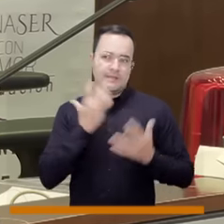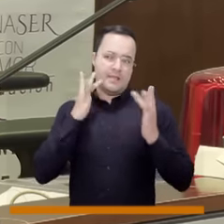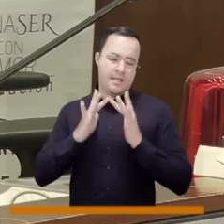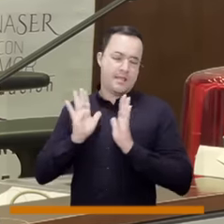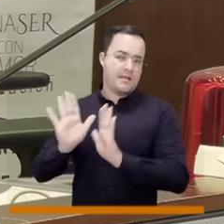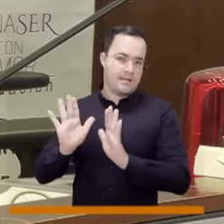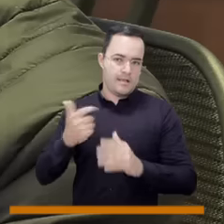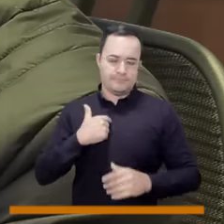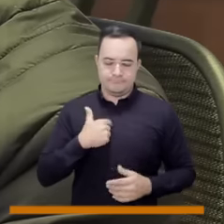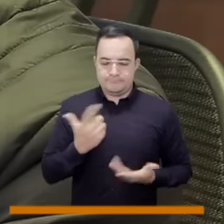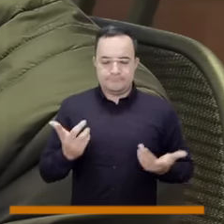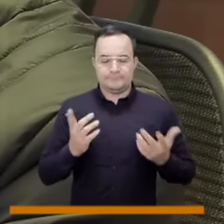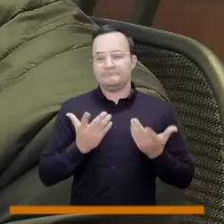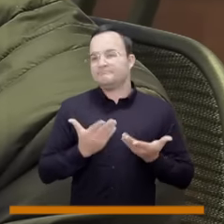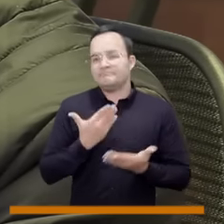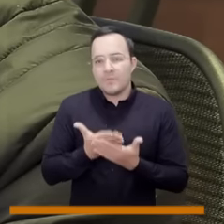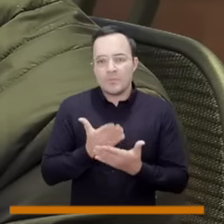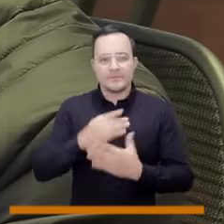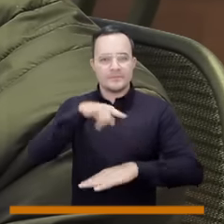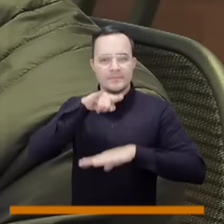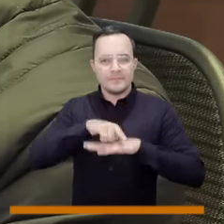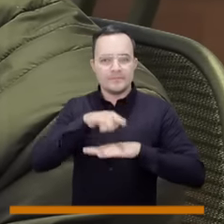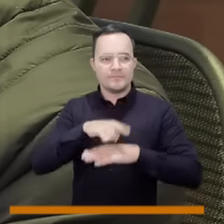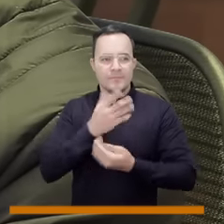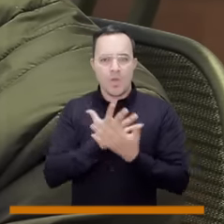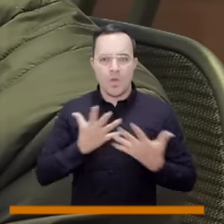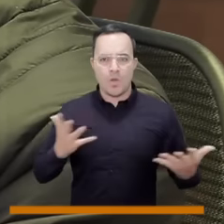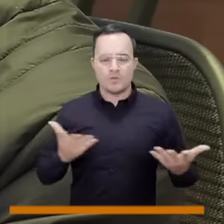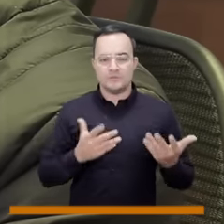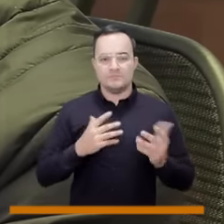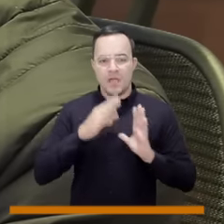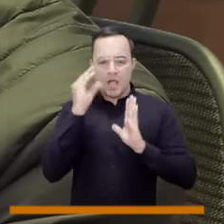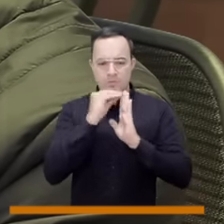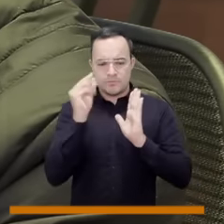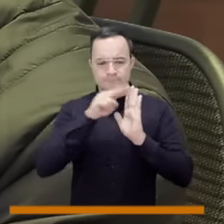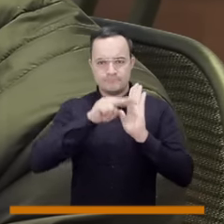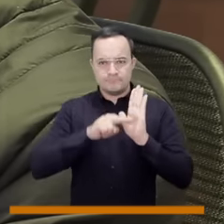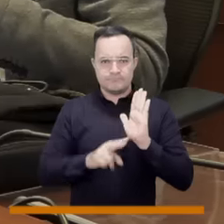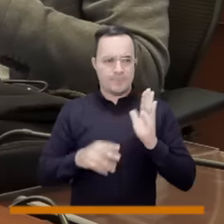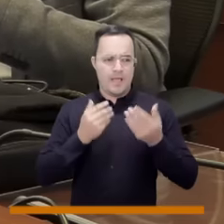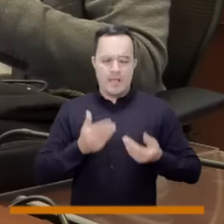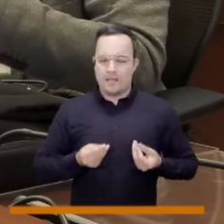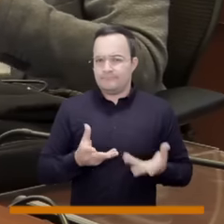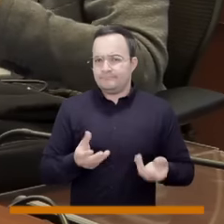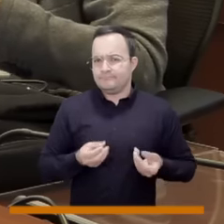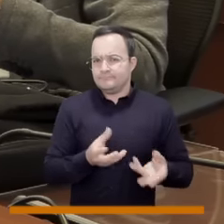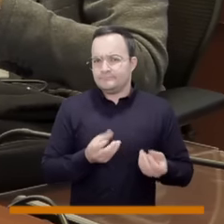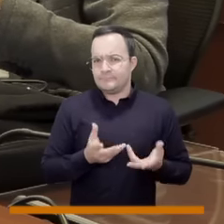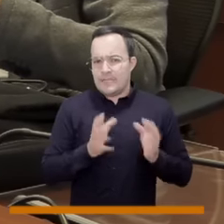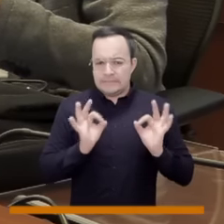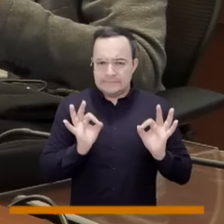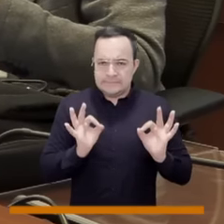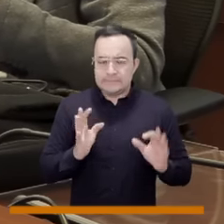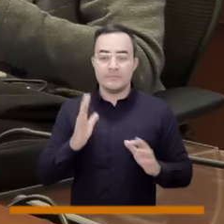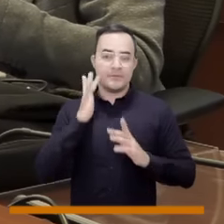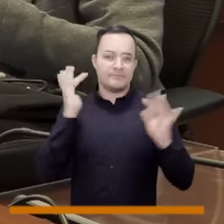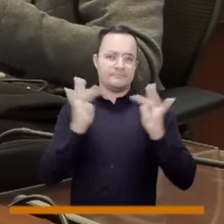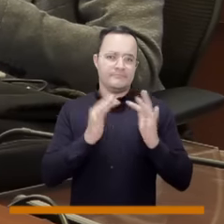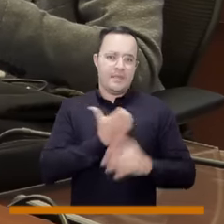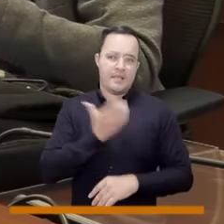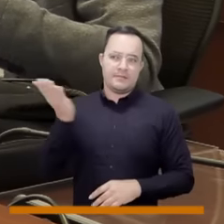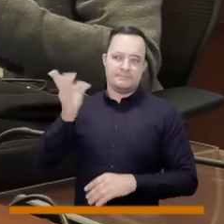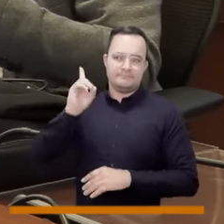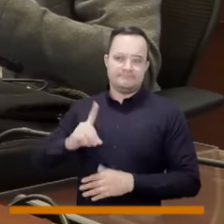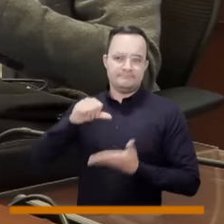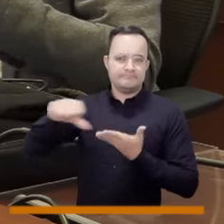alcaldes, nosotros hacemos control político, nosotros creamos normas que se denominan acuerdos municipales y transformamos